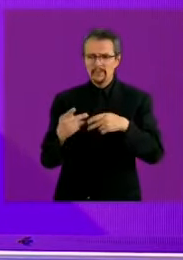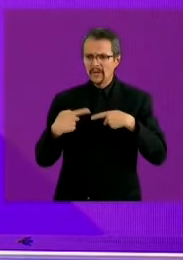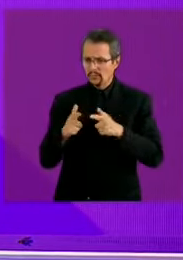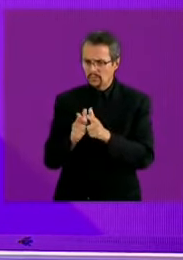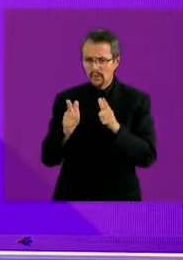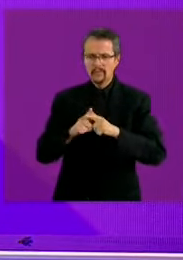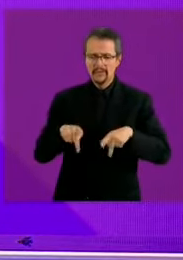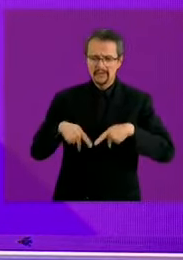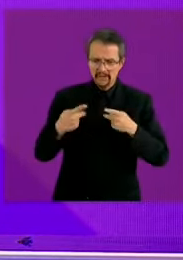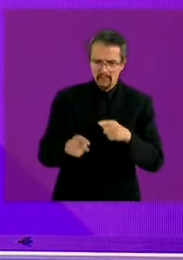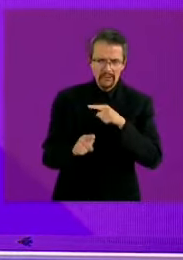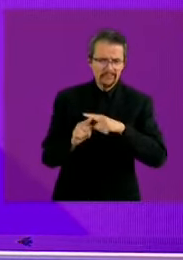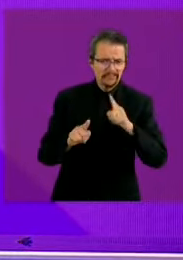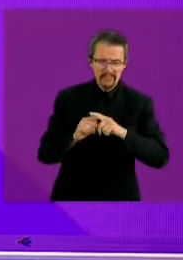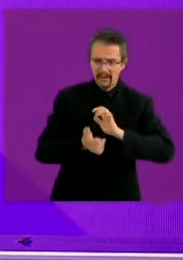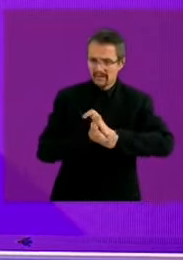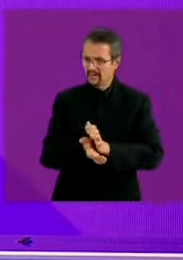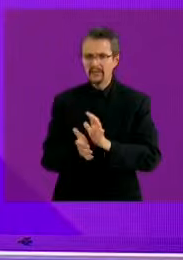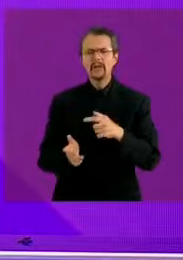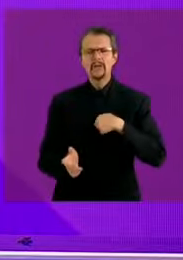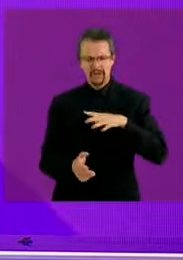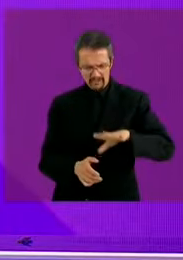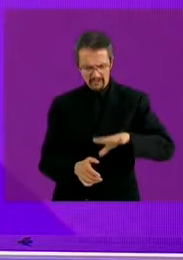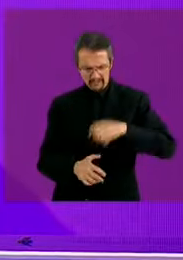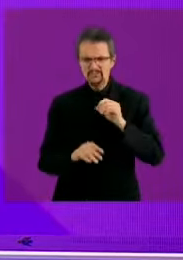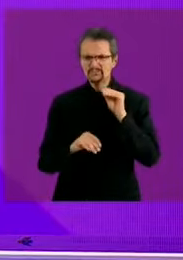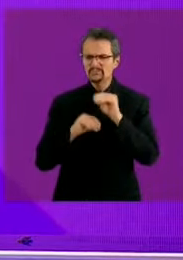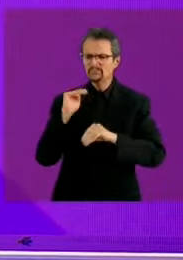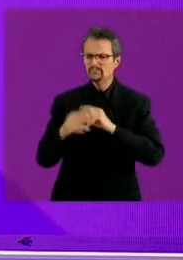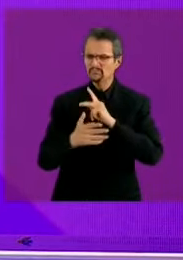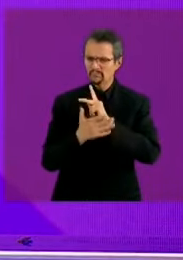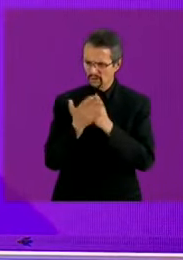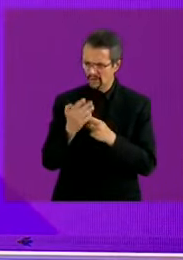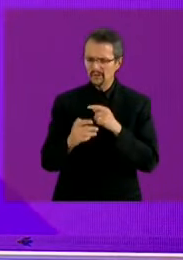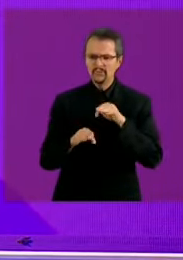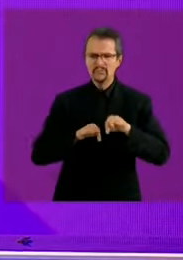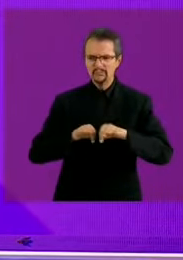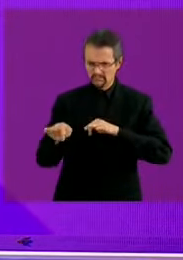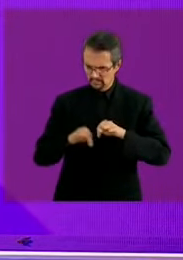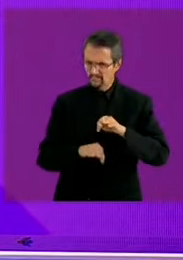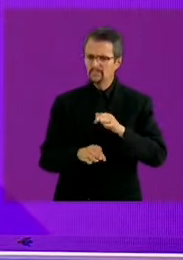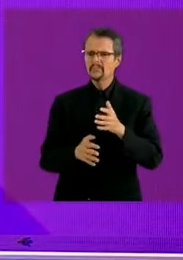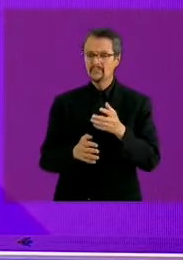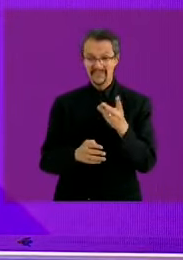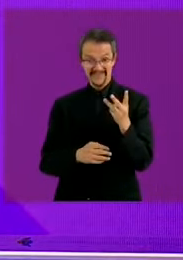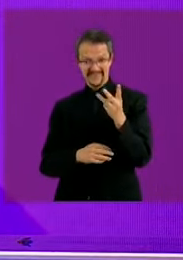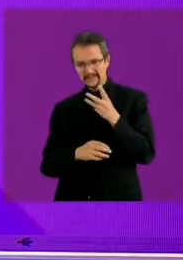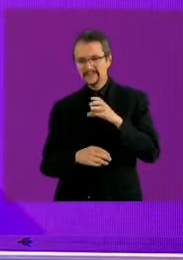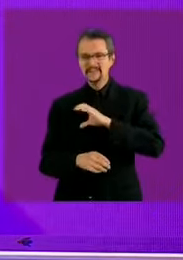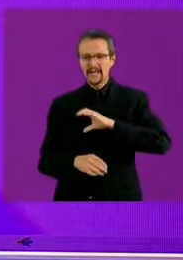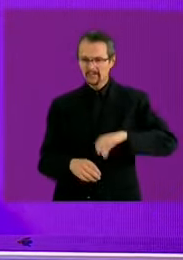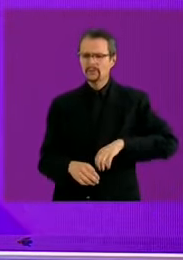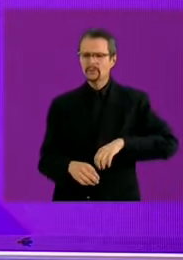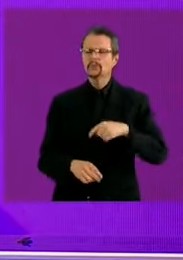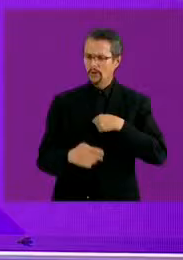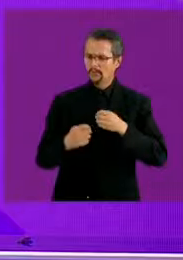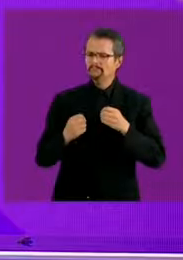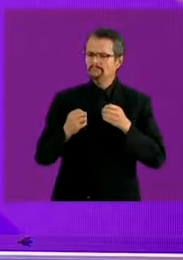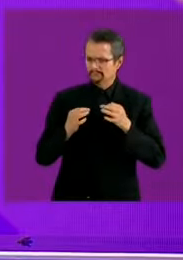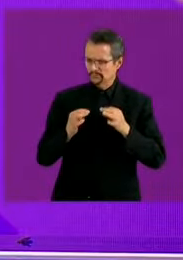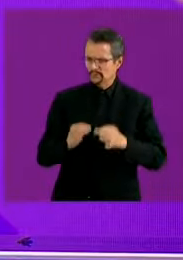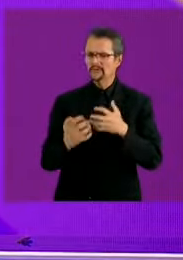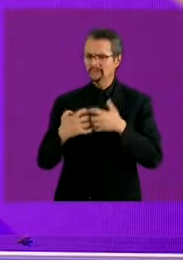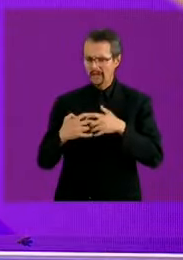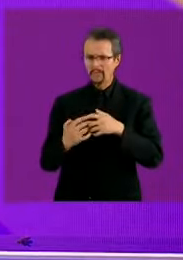discriminación haré toda una política pública en materia de trabajo de los tres soy la única que es empresaria realmente y que sabe